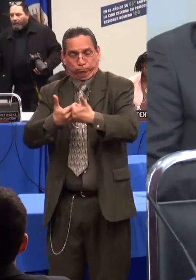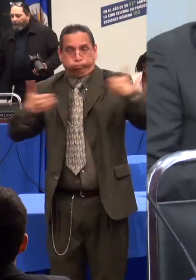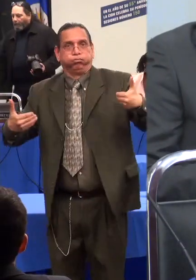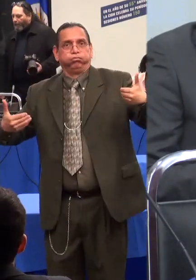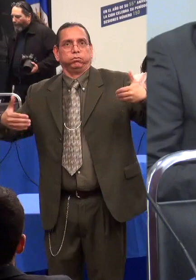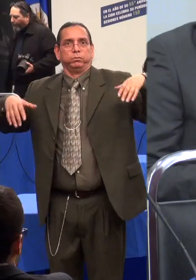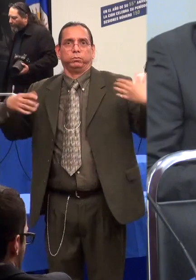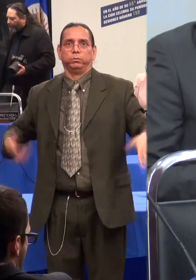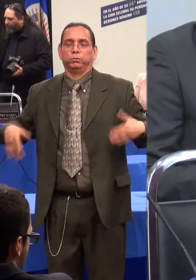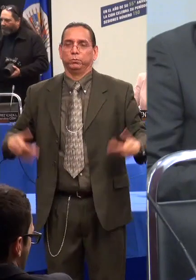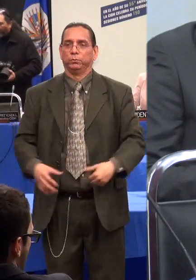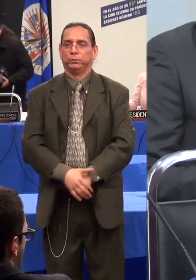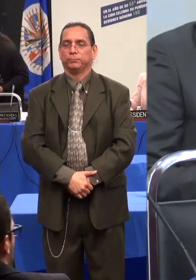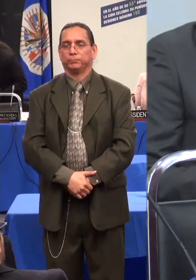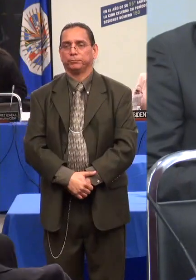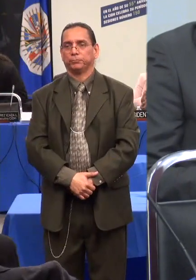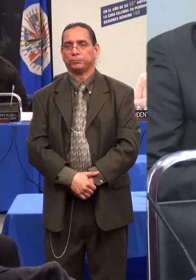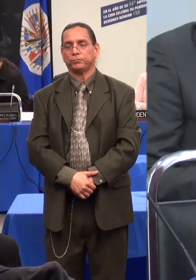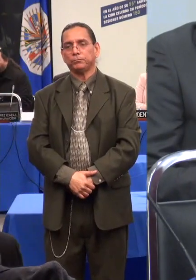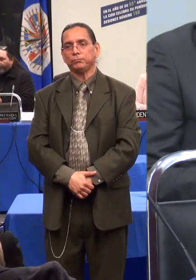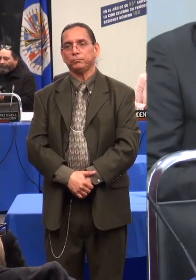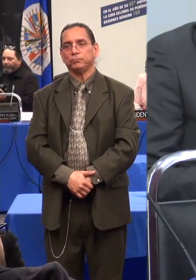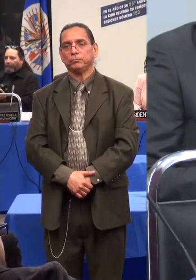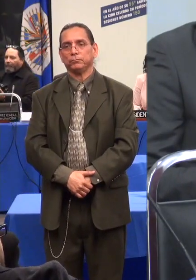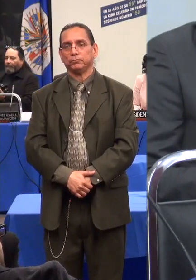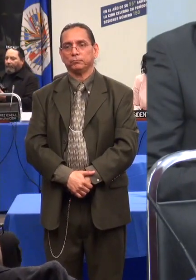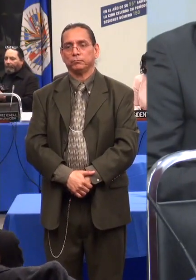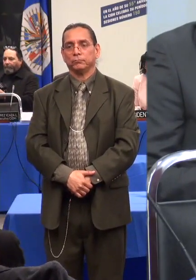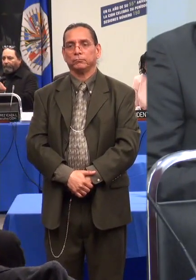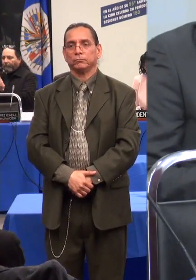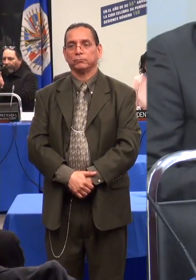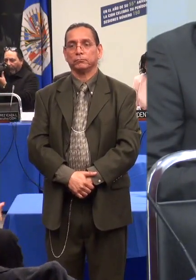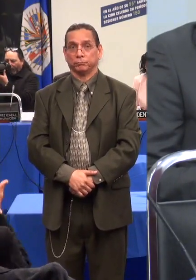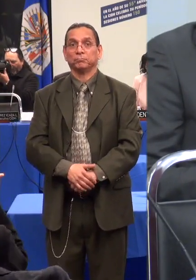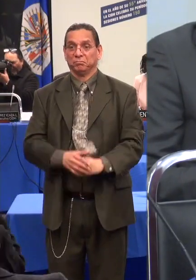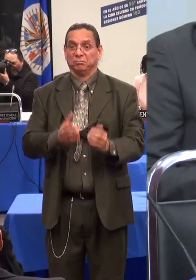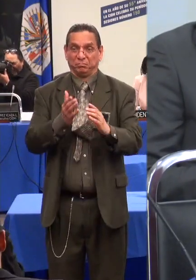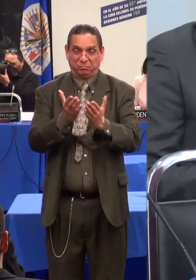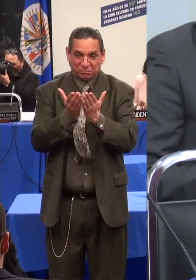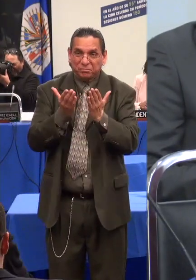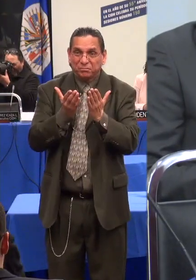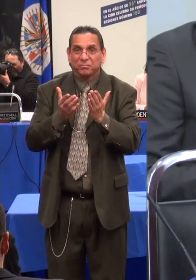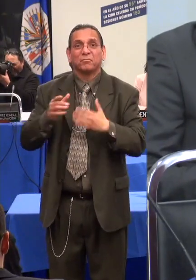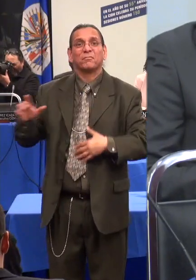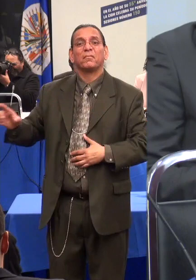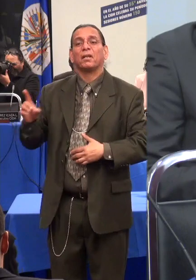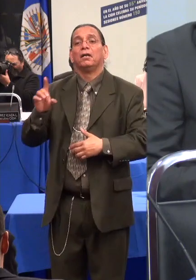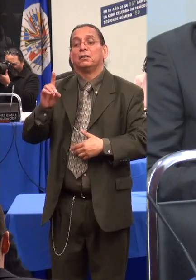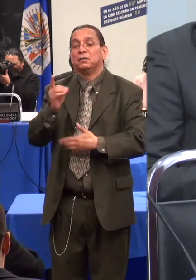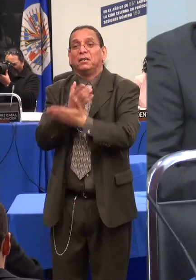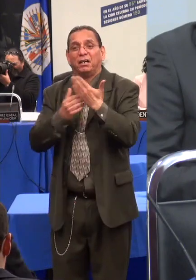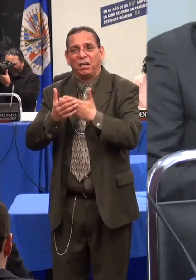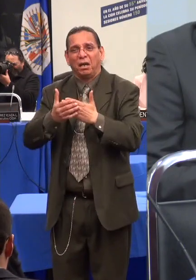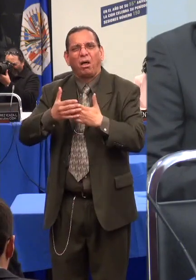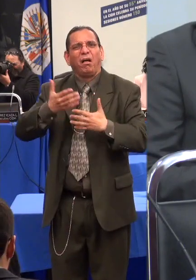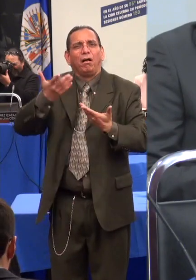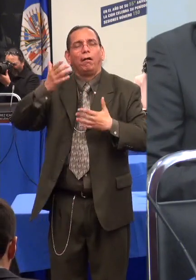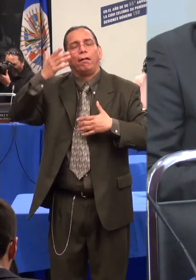incluye como variable en este informe y tampoco es claro eso qué significa. O porque tiene un familiar con discapacidad.